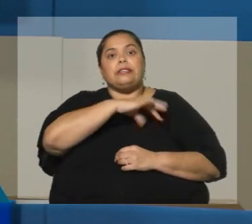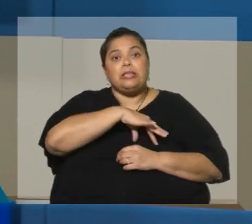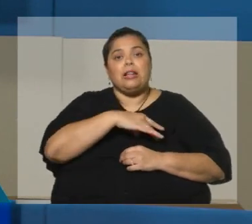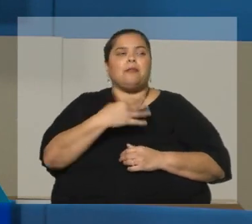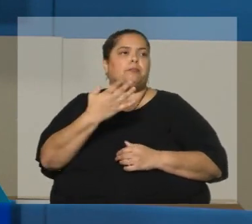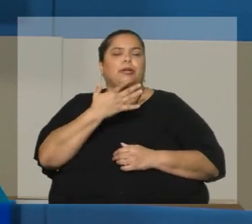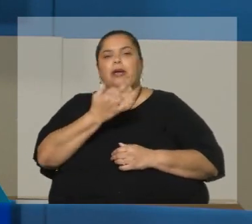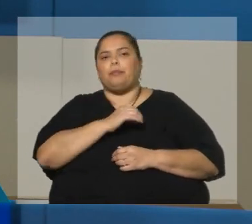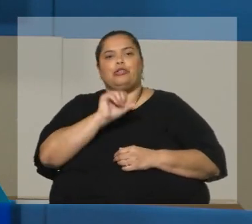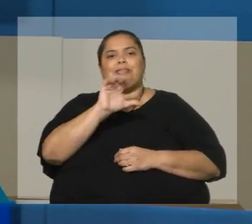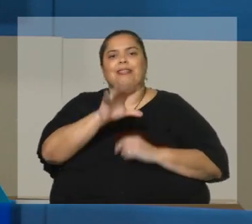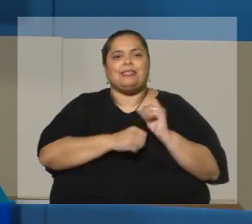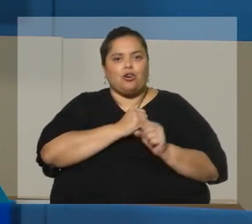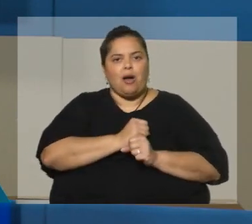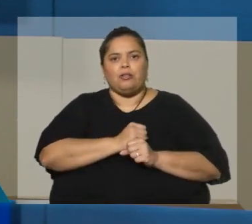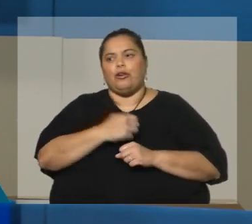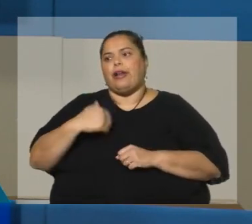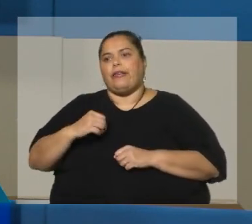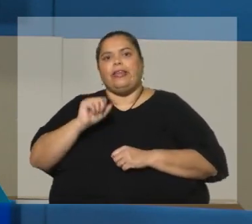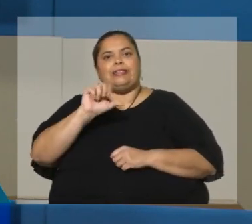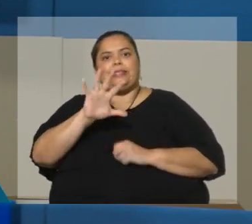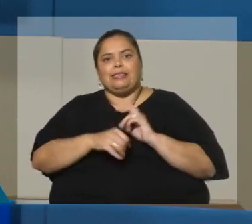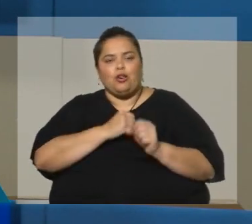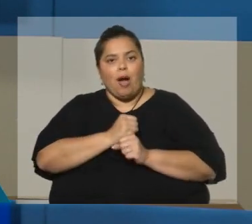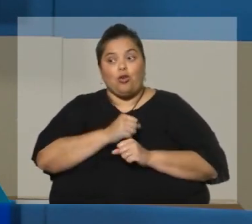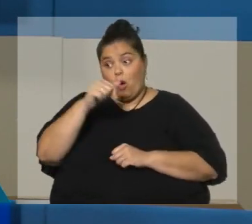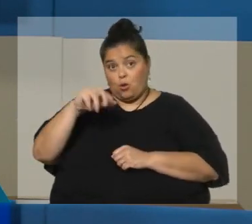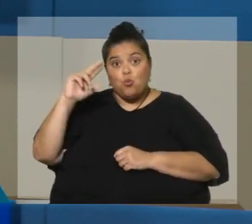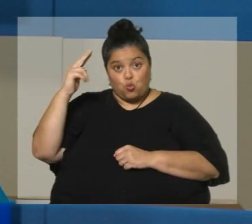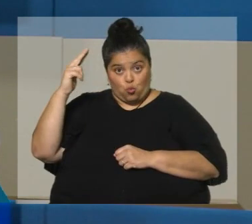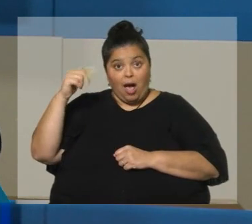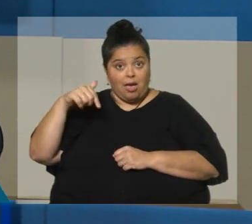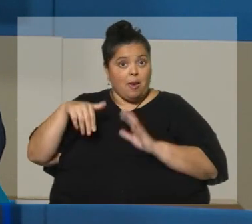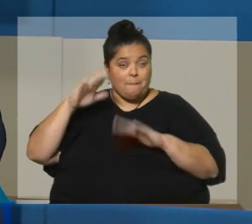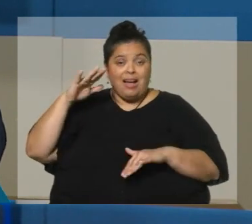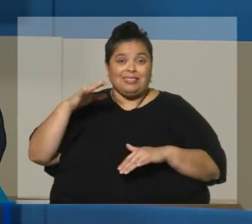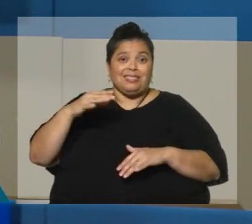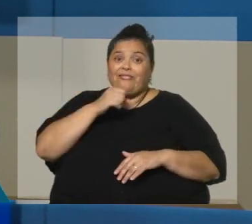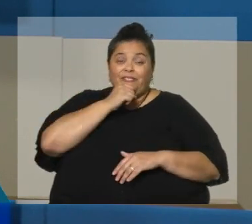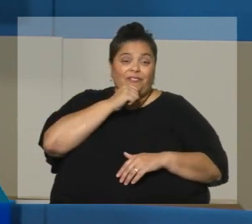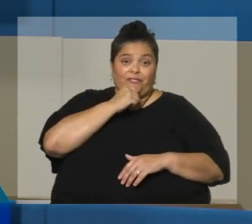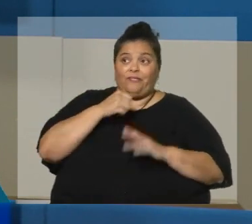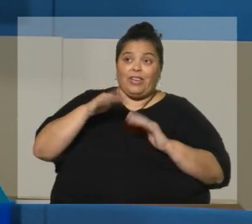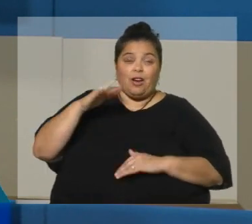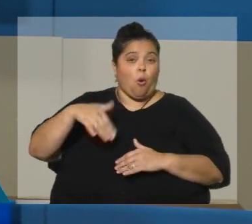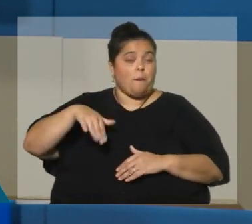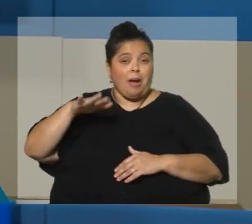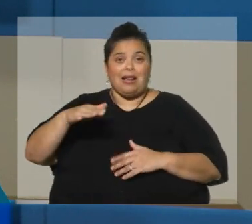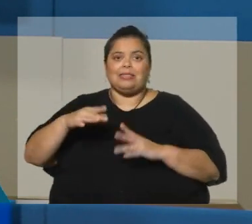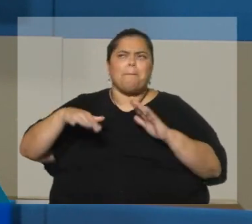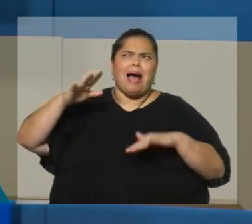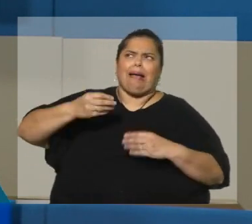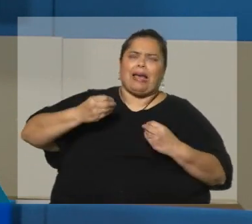65. En países tan envejecidos como Uruguay, que son los europeos, todos han ido a edades mayores a